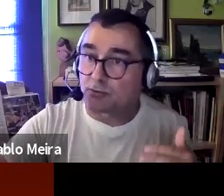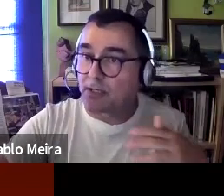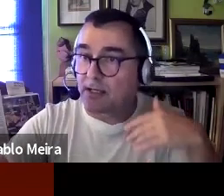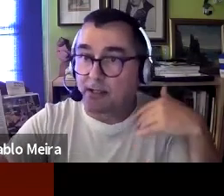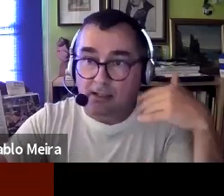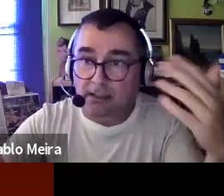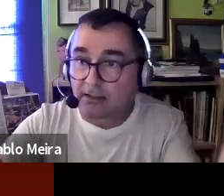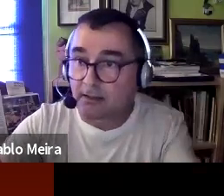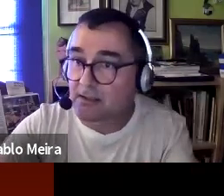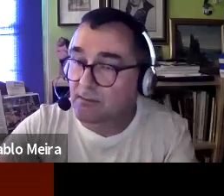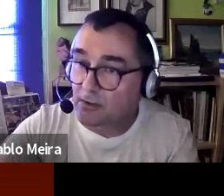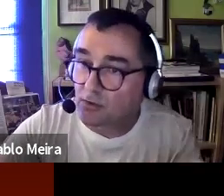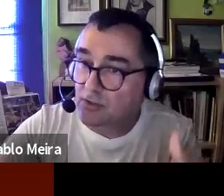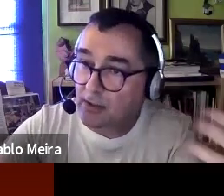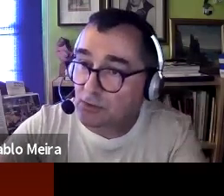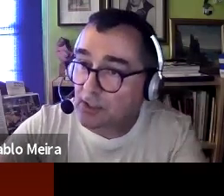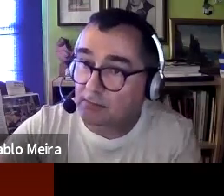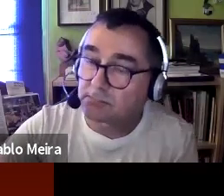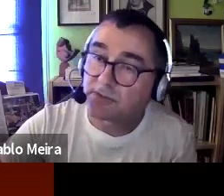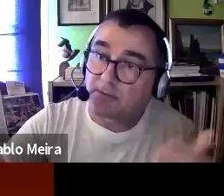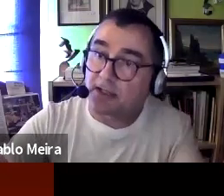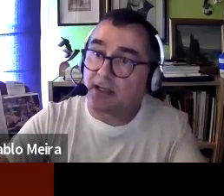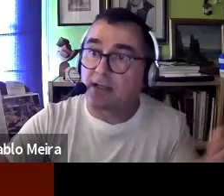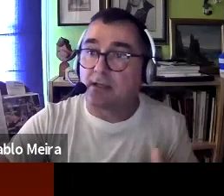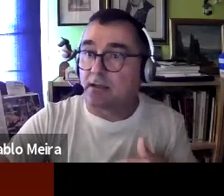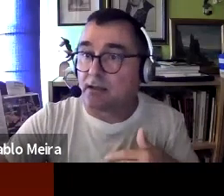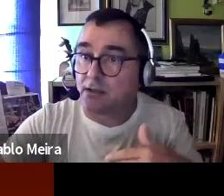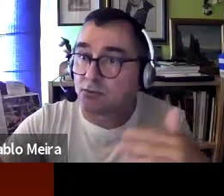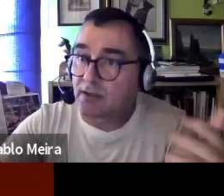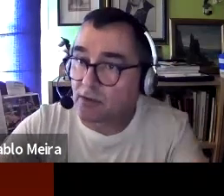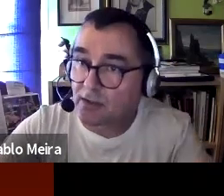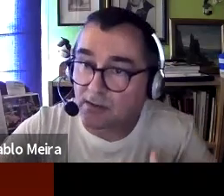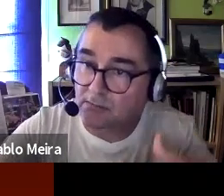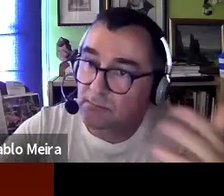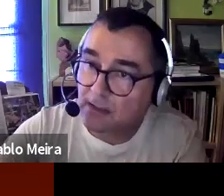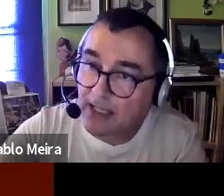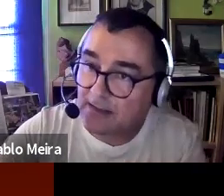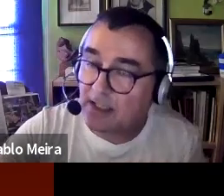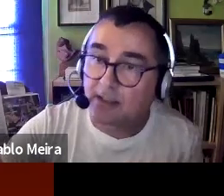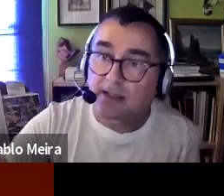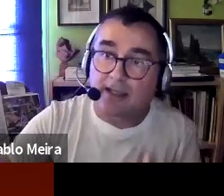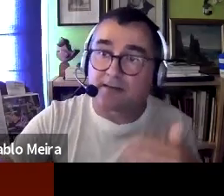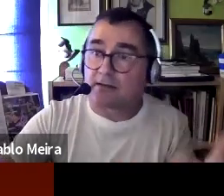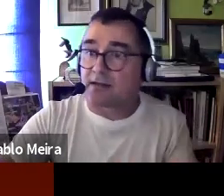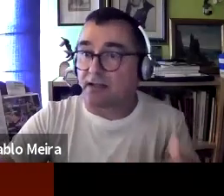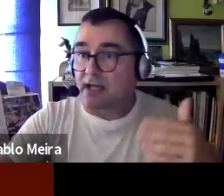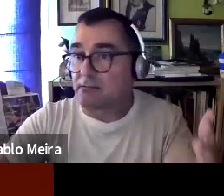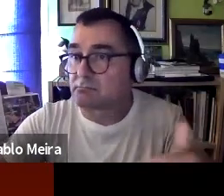de temperatura, grandes incendios que asolan Siberia, inundaciones en Asia,